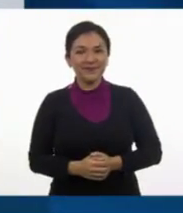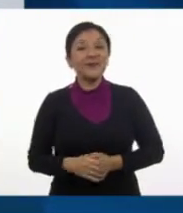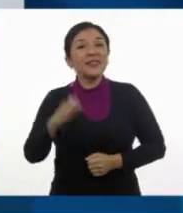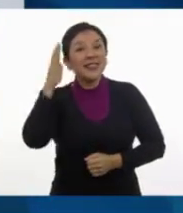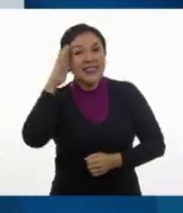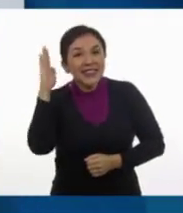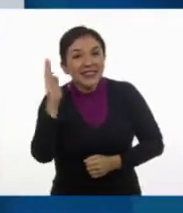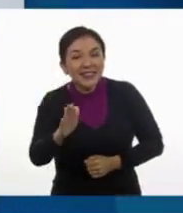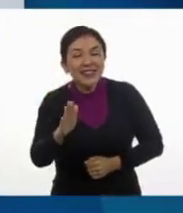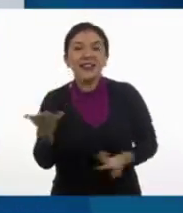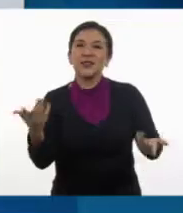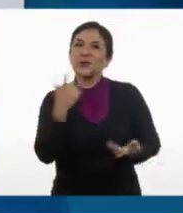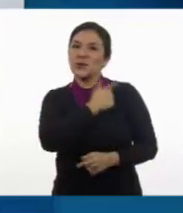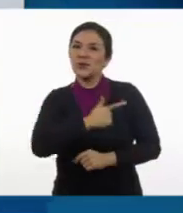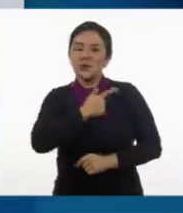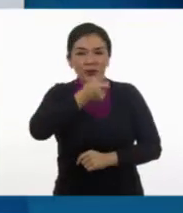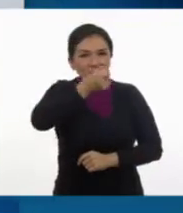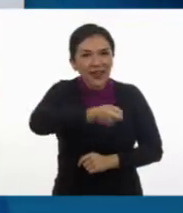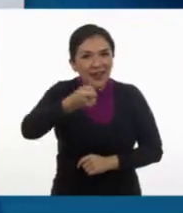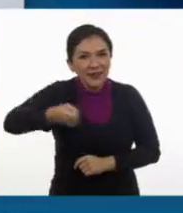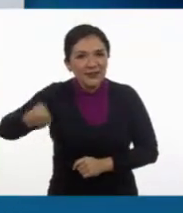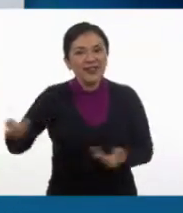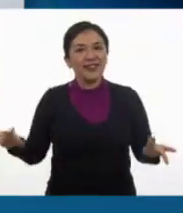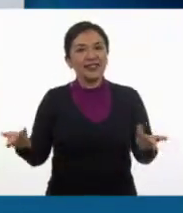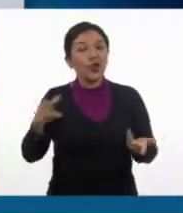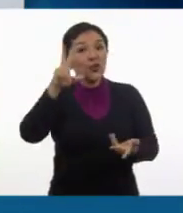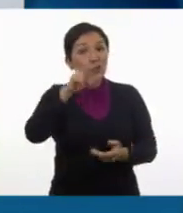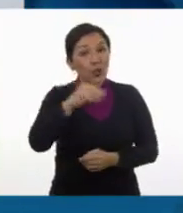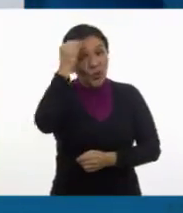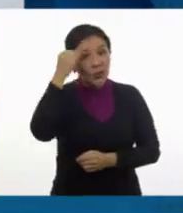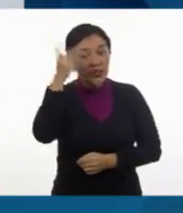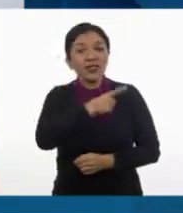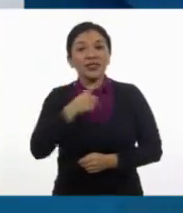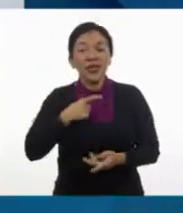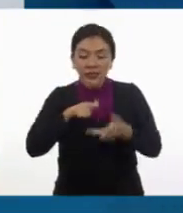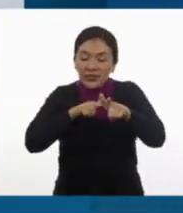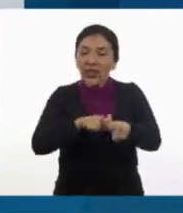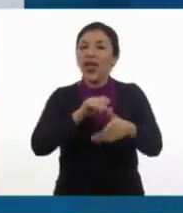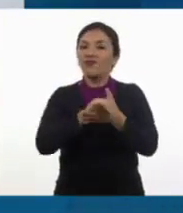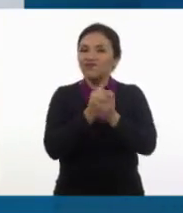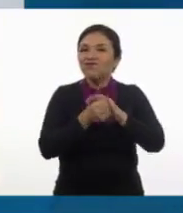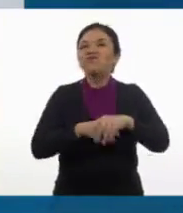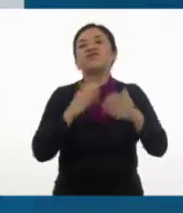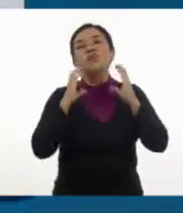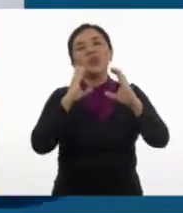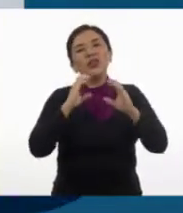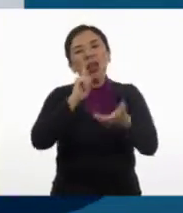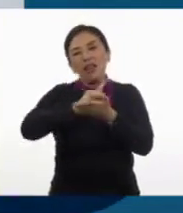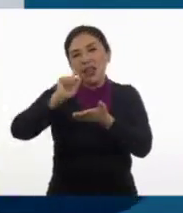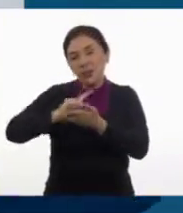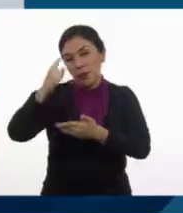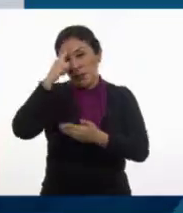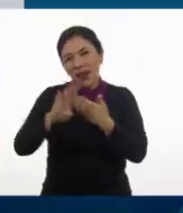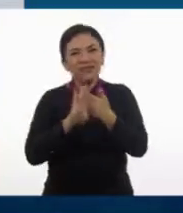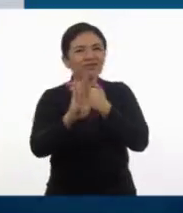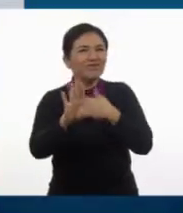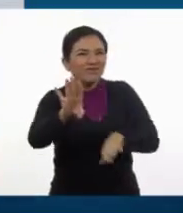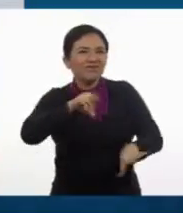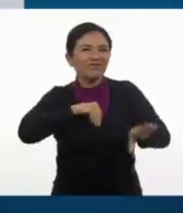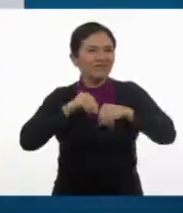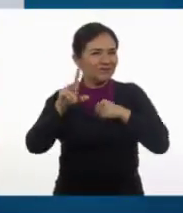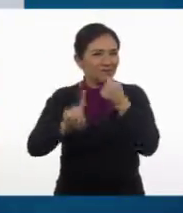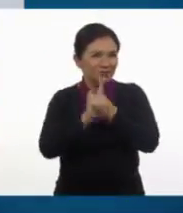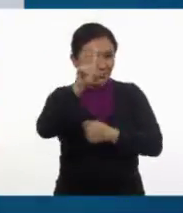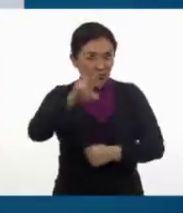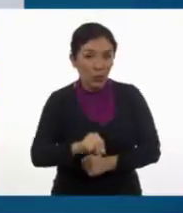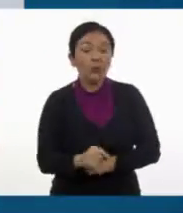¡Hola! ¡Qué gusto saludarlos! No olviden que hay que continuar con las medidas de higiene para evitar contagios.